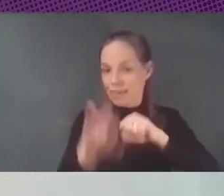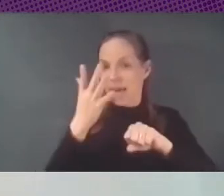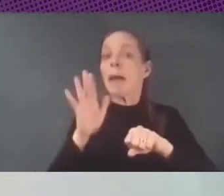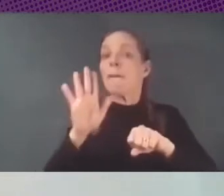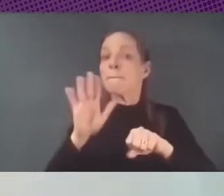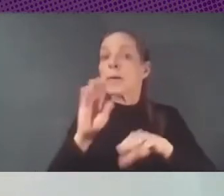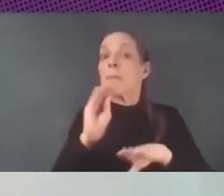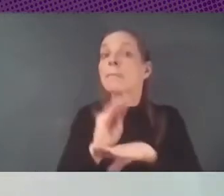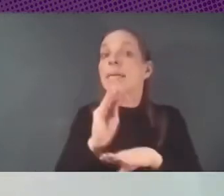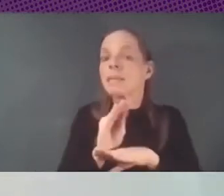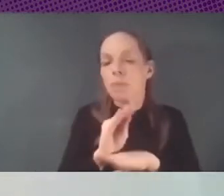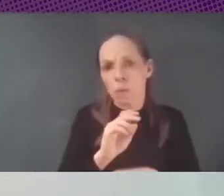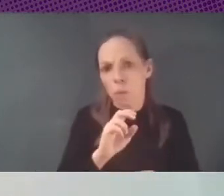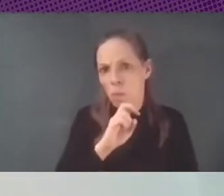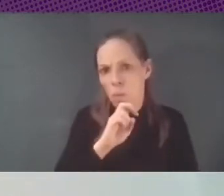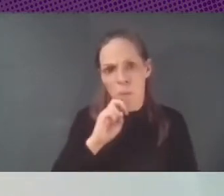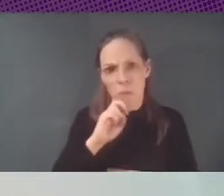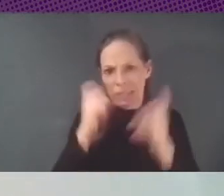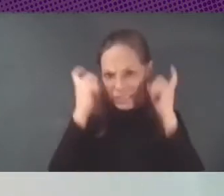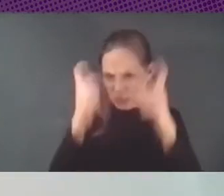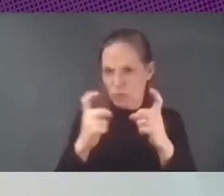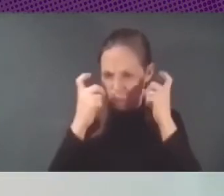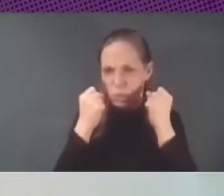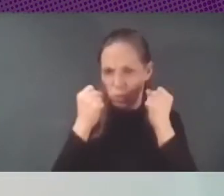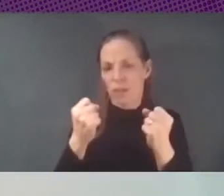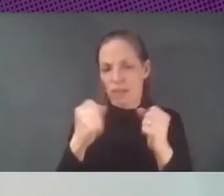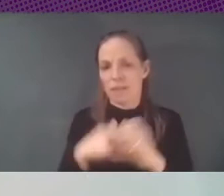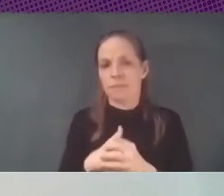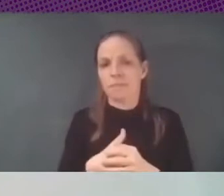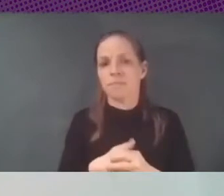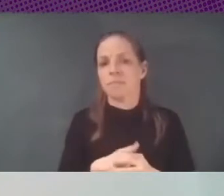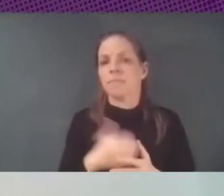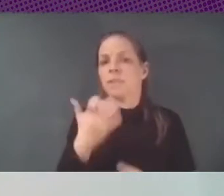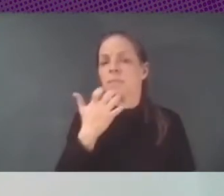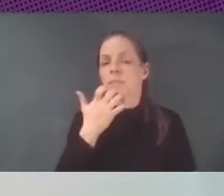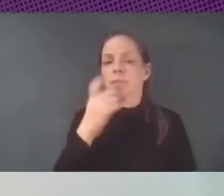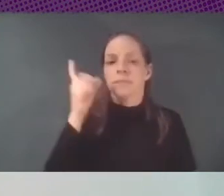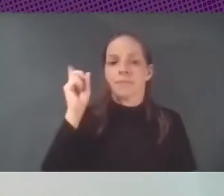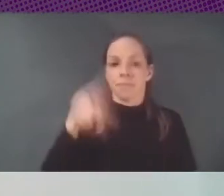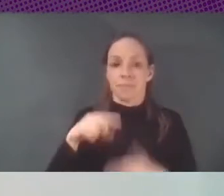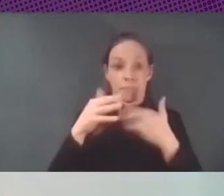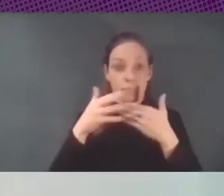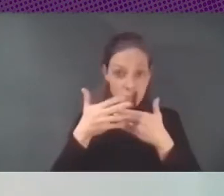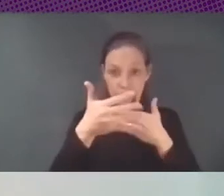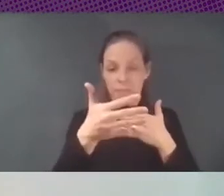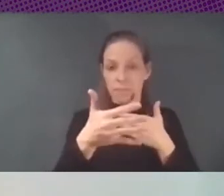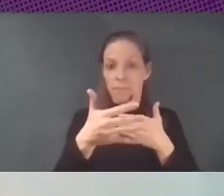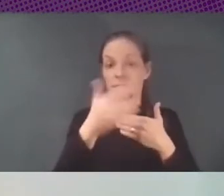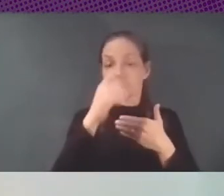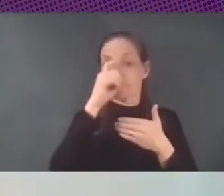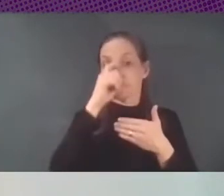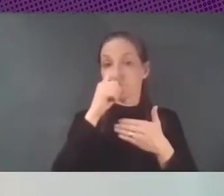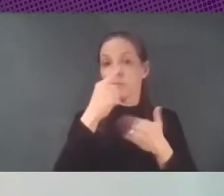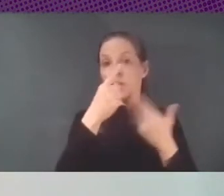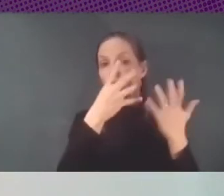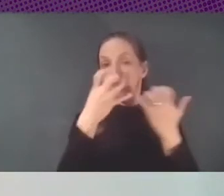mantenerlo entonces eso sería una respuesta y luego también por ejemplo el Archive lleva desde el 92 y eso lo ha hecho